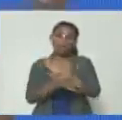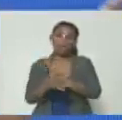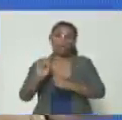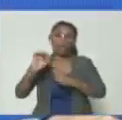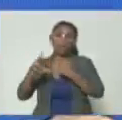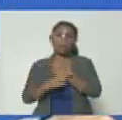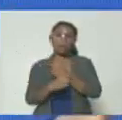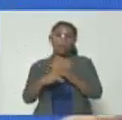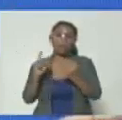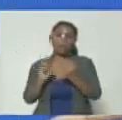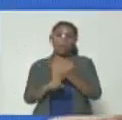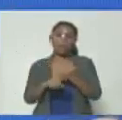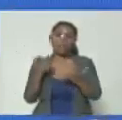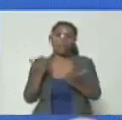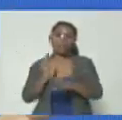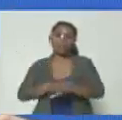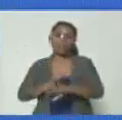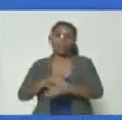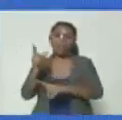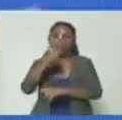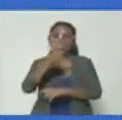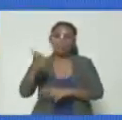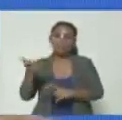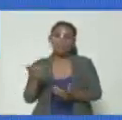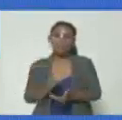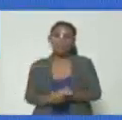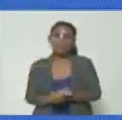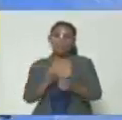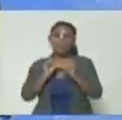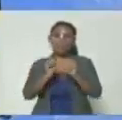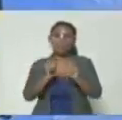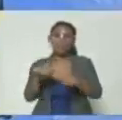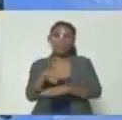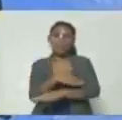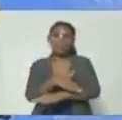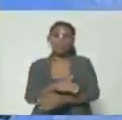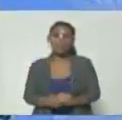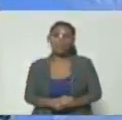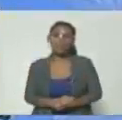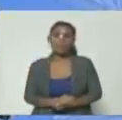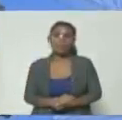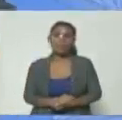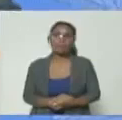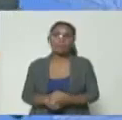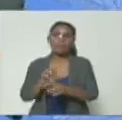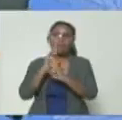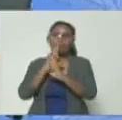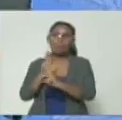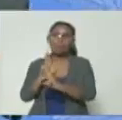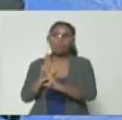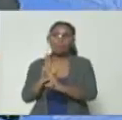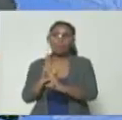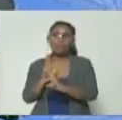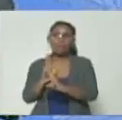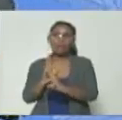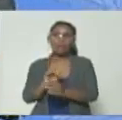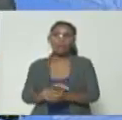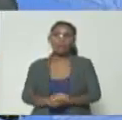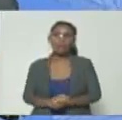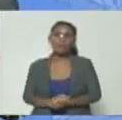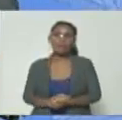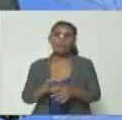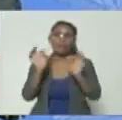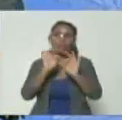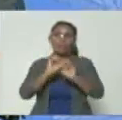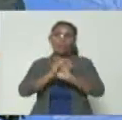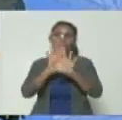Guaidó ¿qué va a pasar con esa gente que permanentemente está en la calle? ¿cómo no? respondo de manera